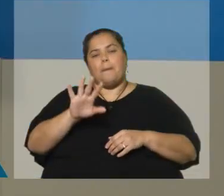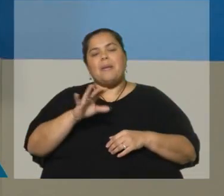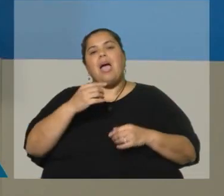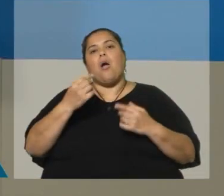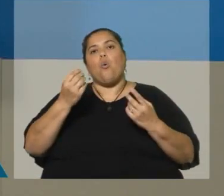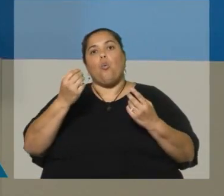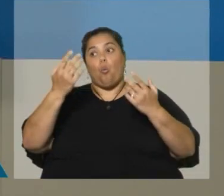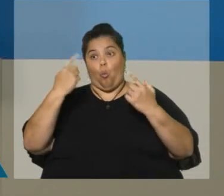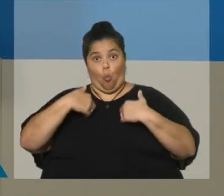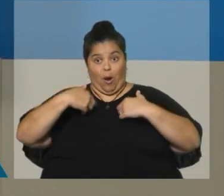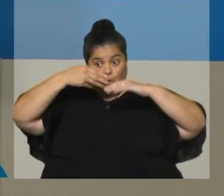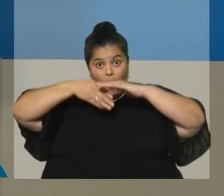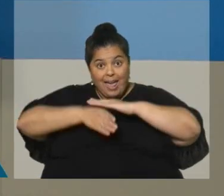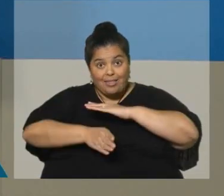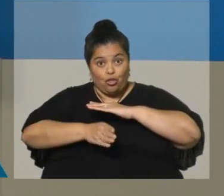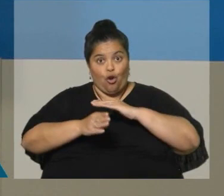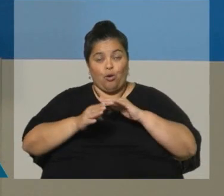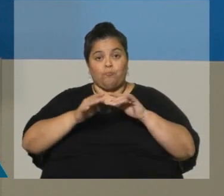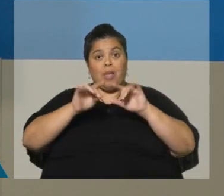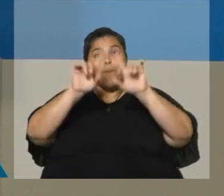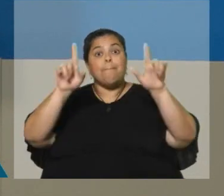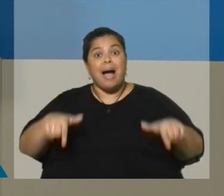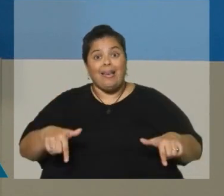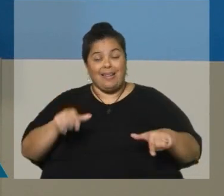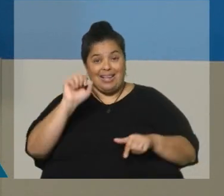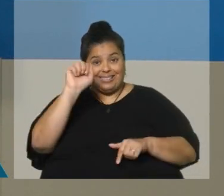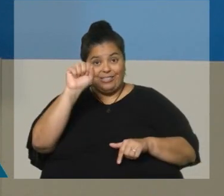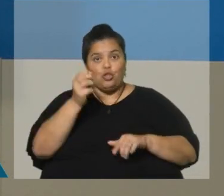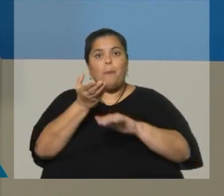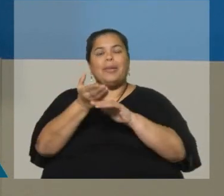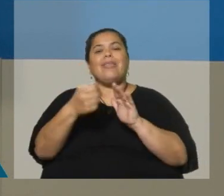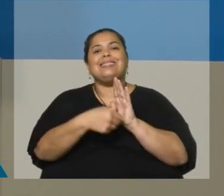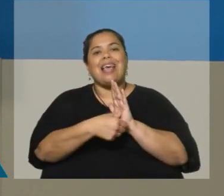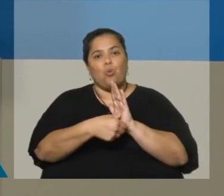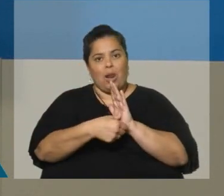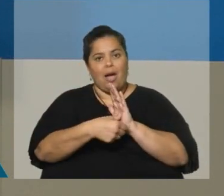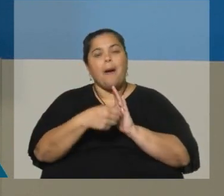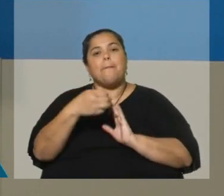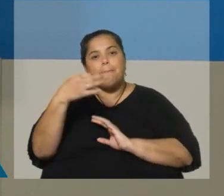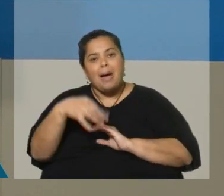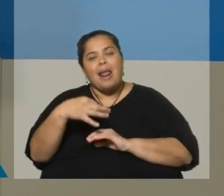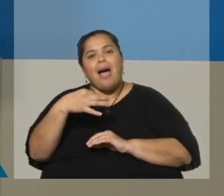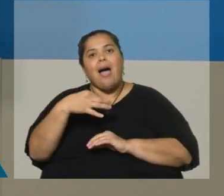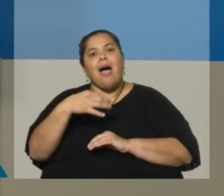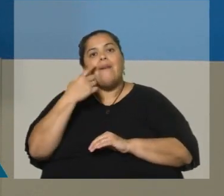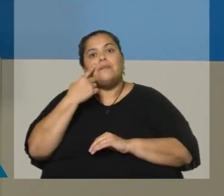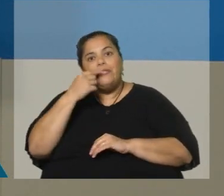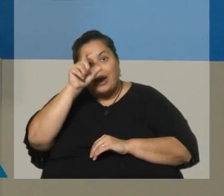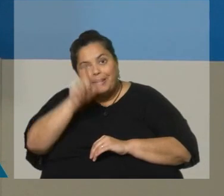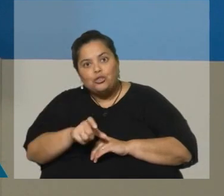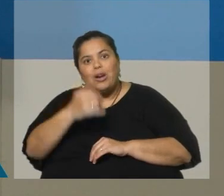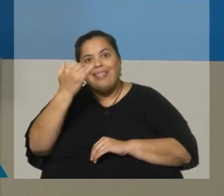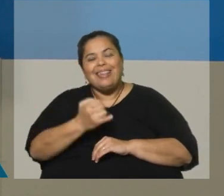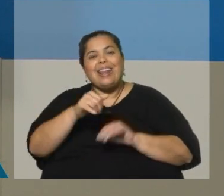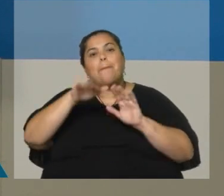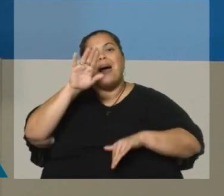cuando entramos a la primera página del censo, pedimos la cédula porque necesitamos verificar que esa persona tiene más de 18 años para